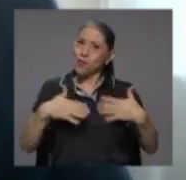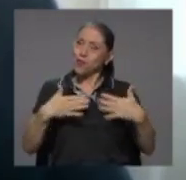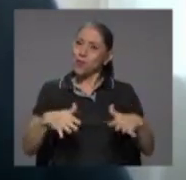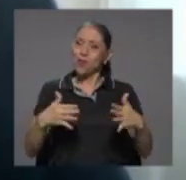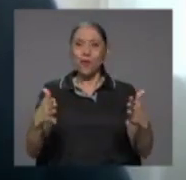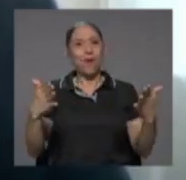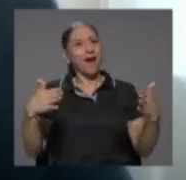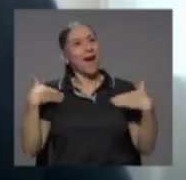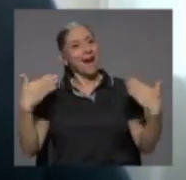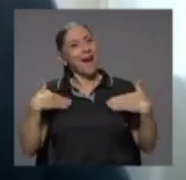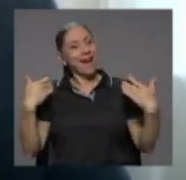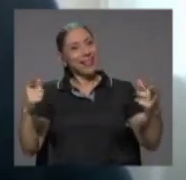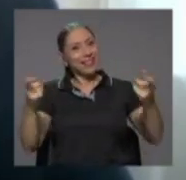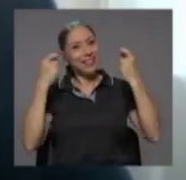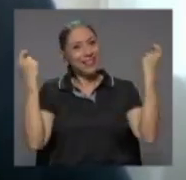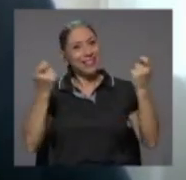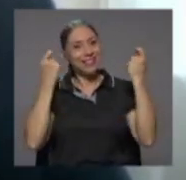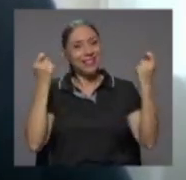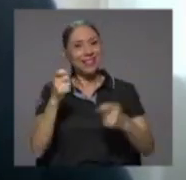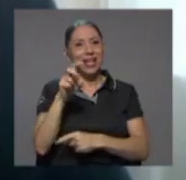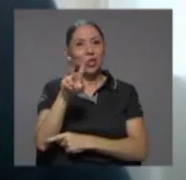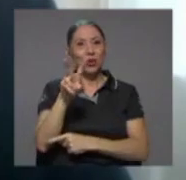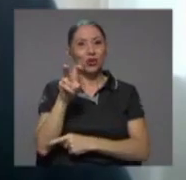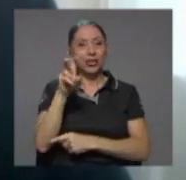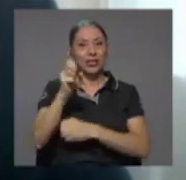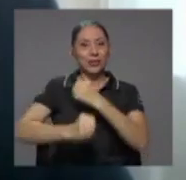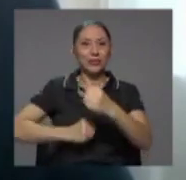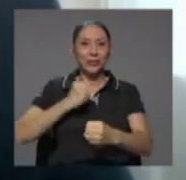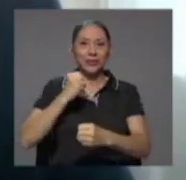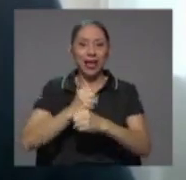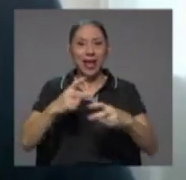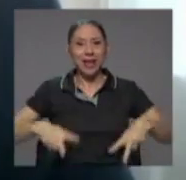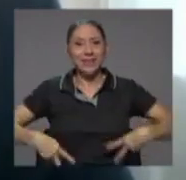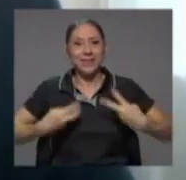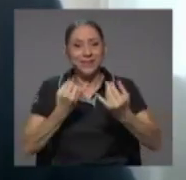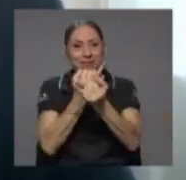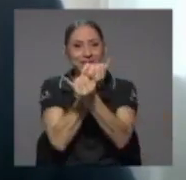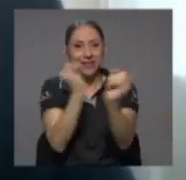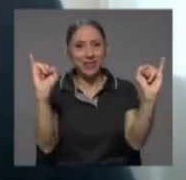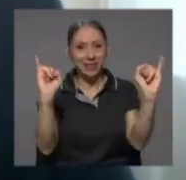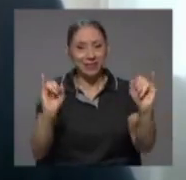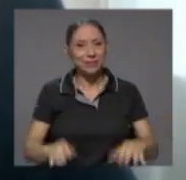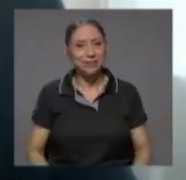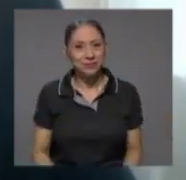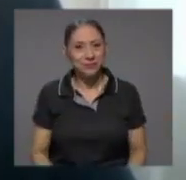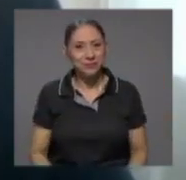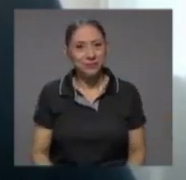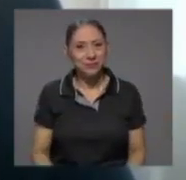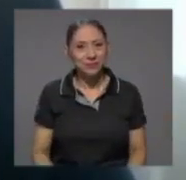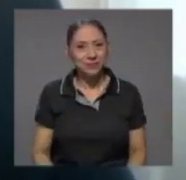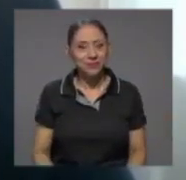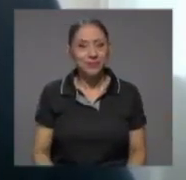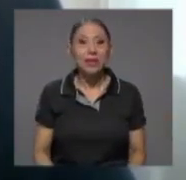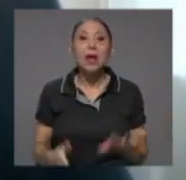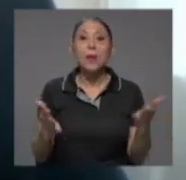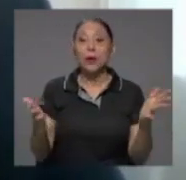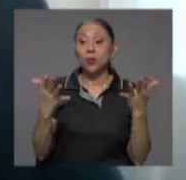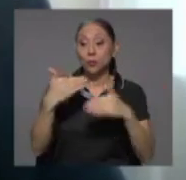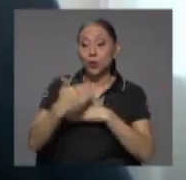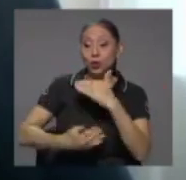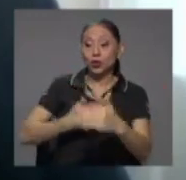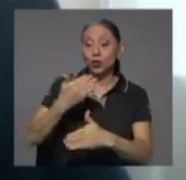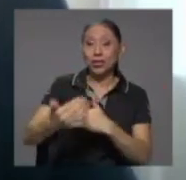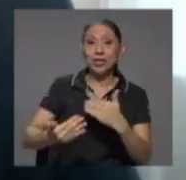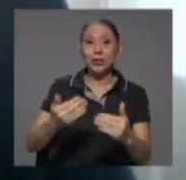años de vida independiente el proceso de adhesión a la OCDE que me